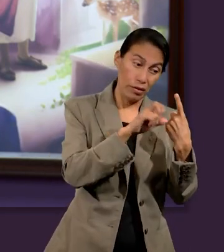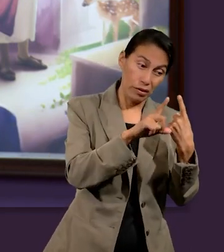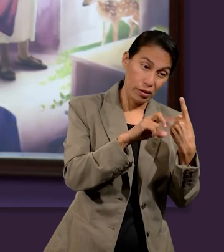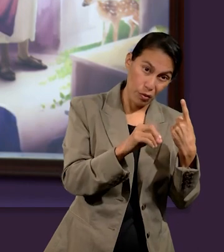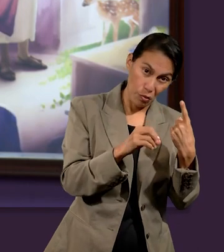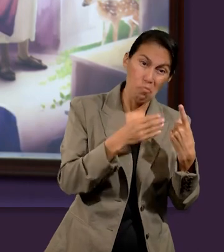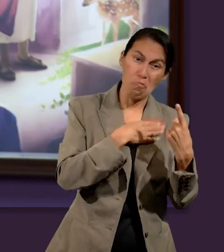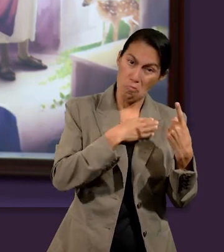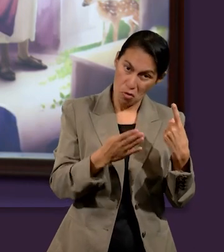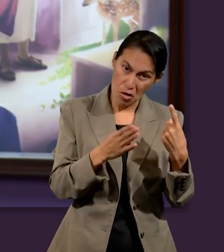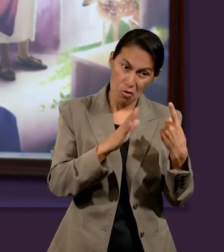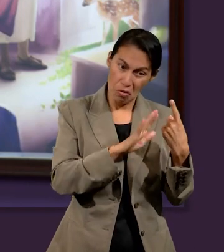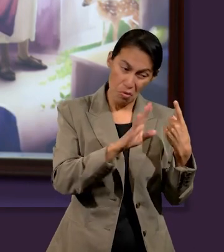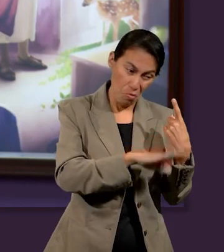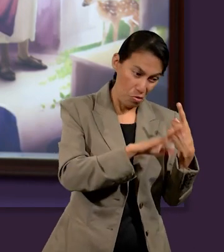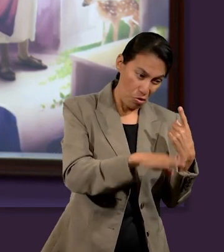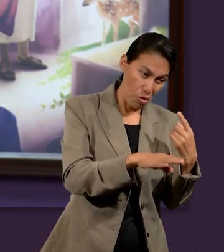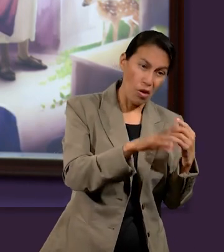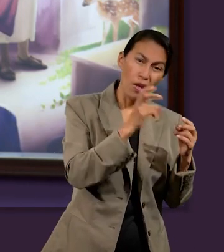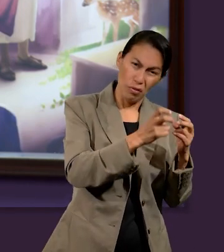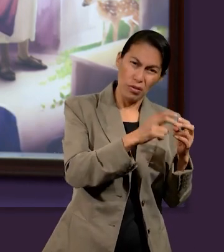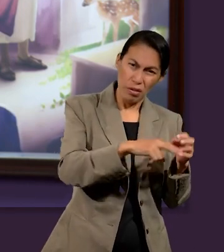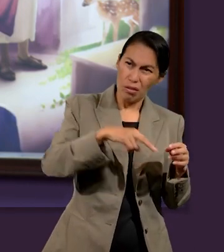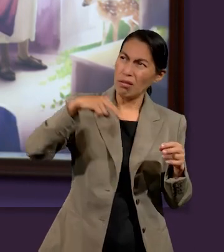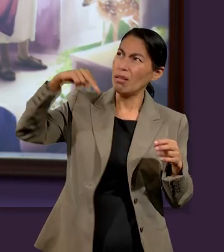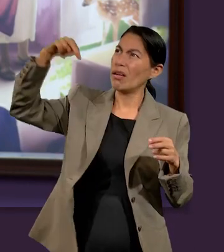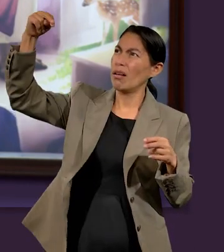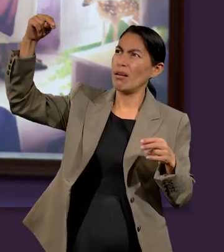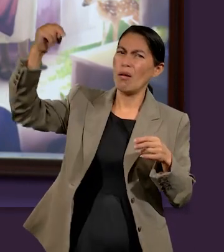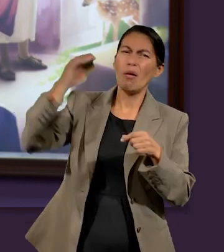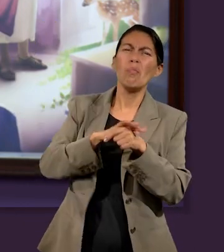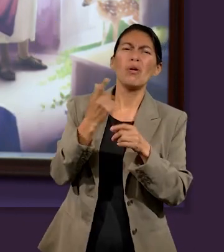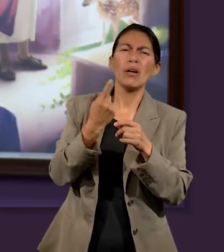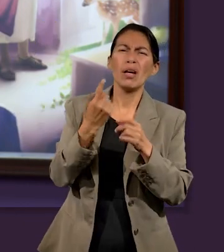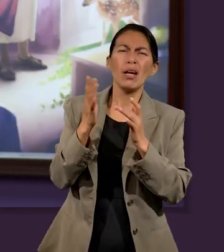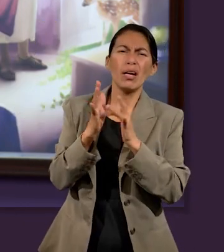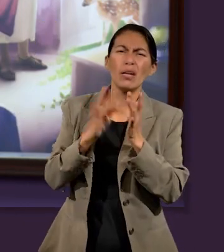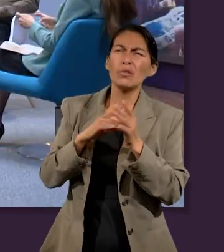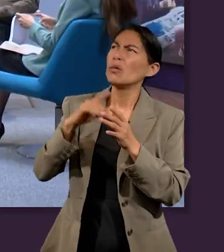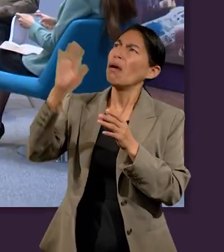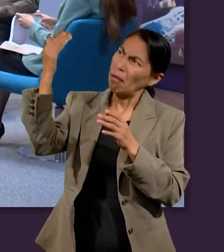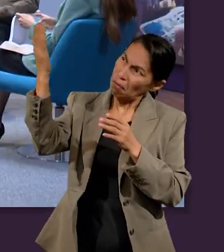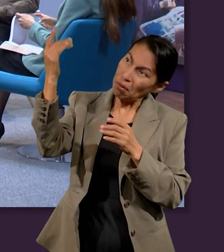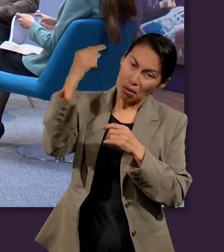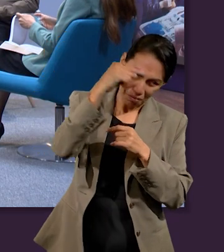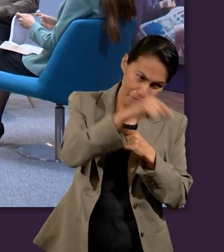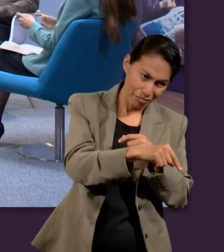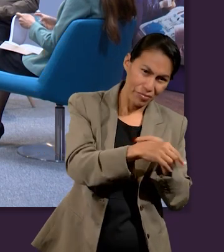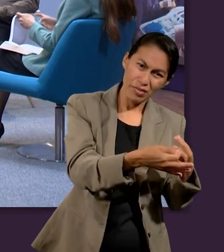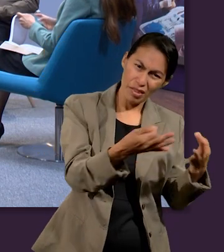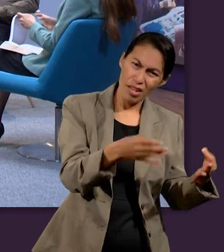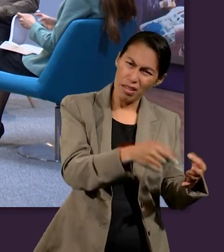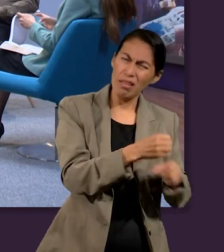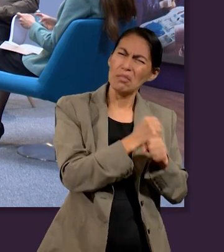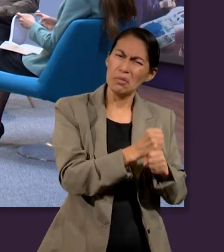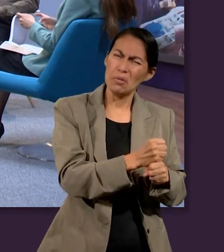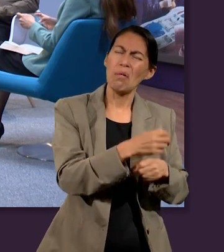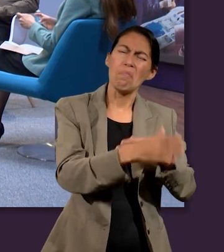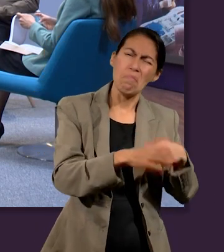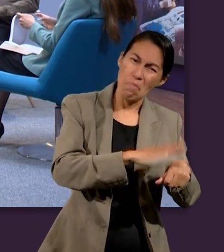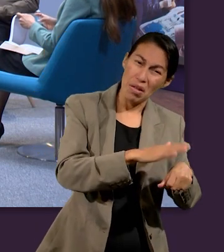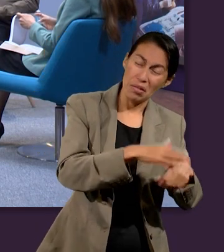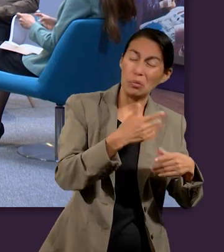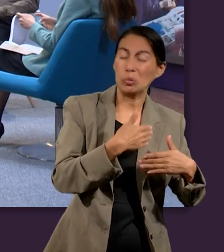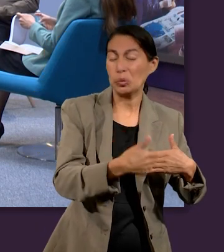llamó a la vida. Aquí hay dos lecciones. Número uno, si Lázaro había sido bueno y había ido al cielo, como se dice, ¿por qué Jesús los